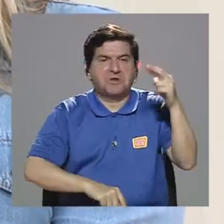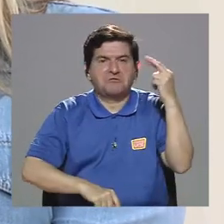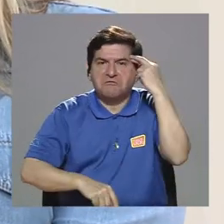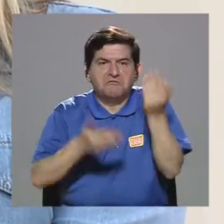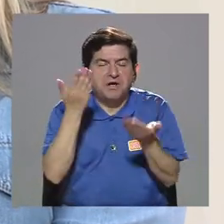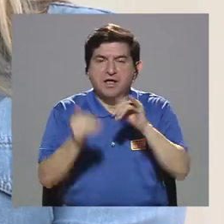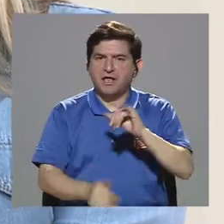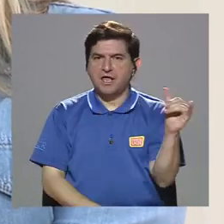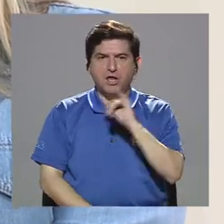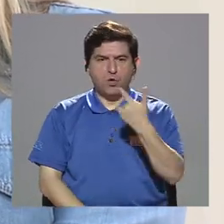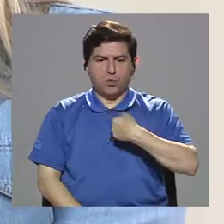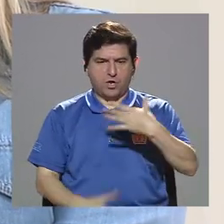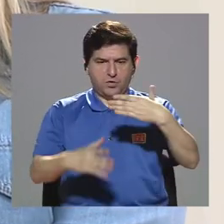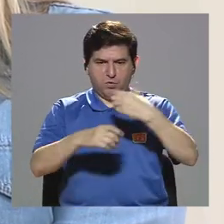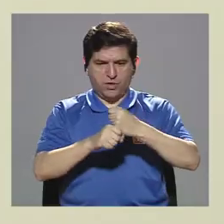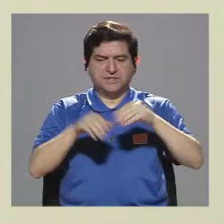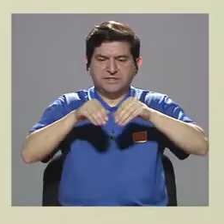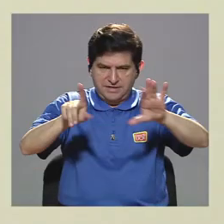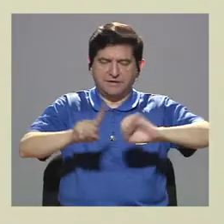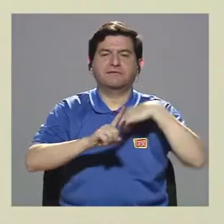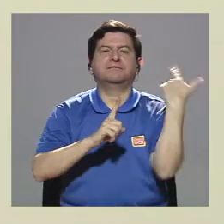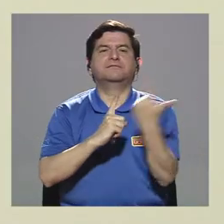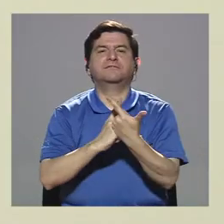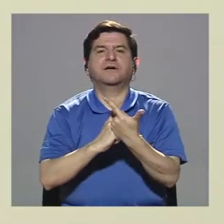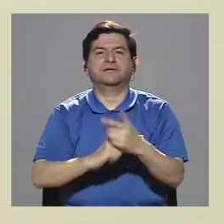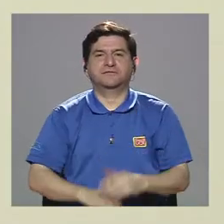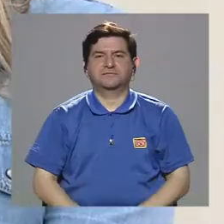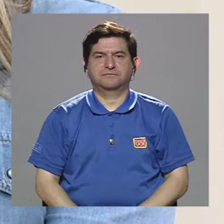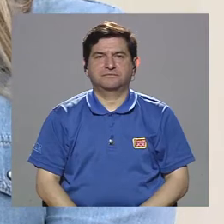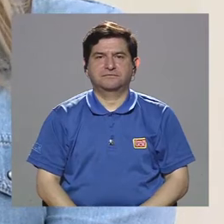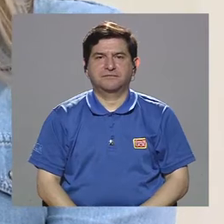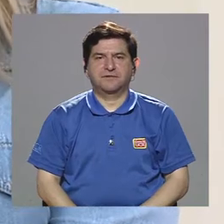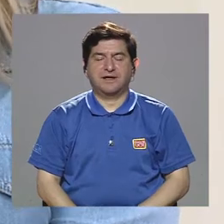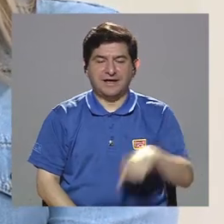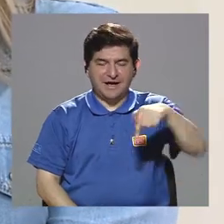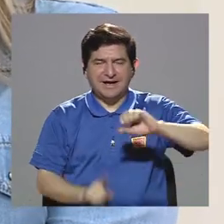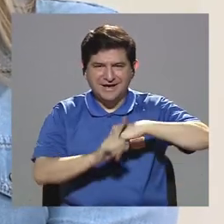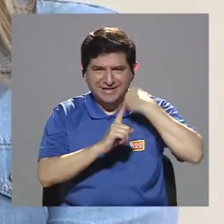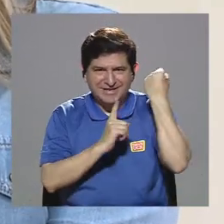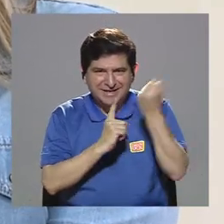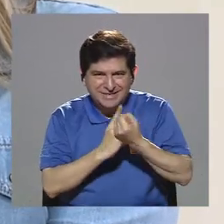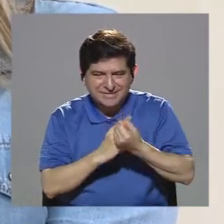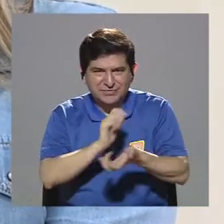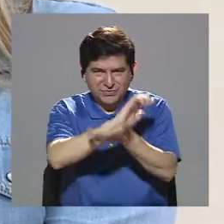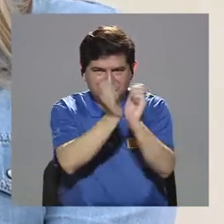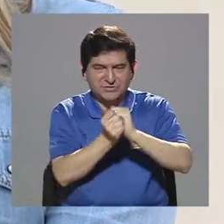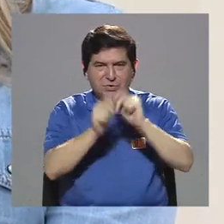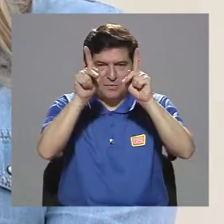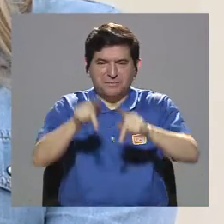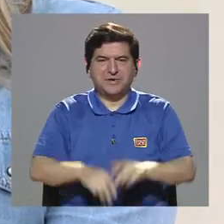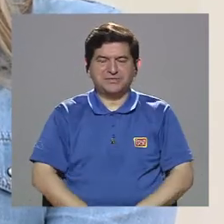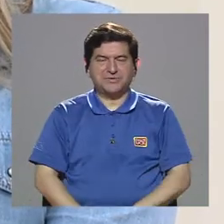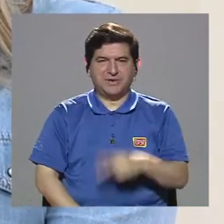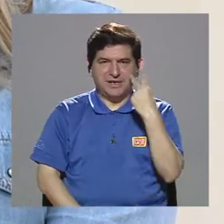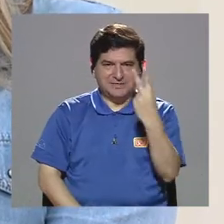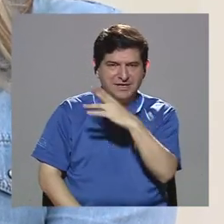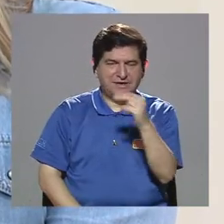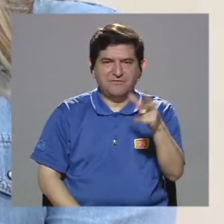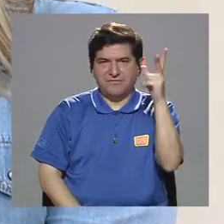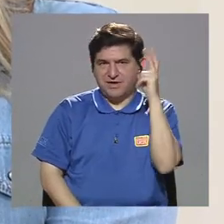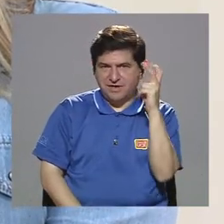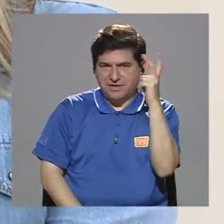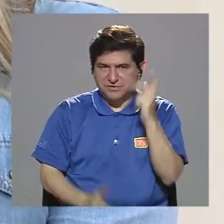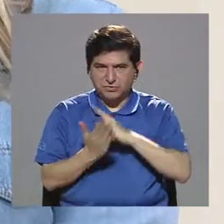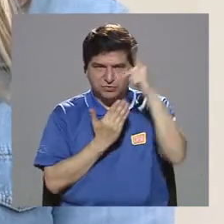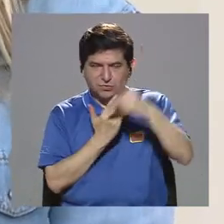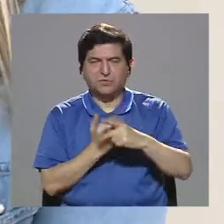mismo debería ser en las redes sociales. El punto de inflexión aquí es que las personas que nos ven y nos escuchan piensen en cuáles han